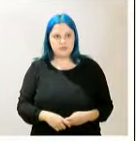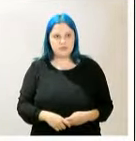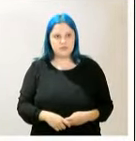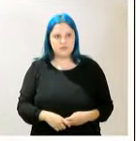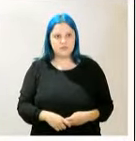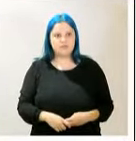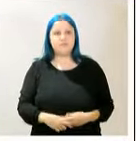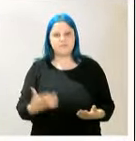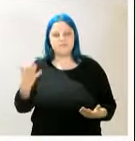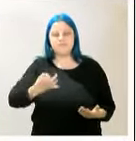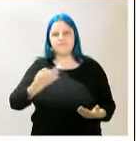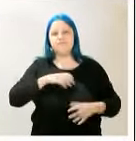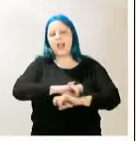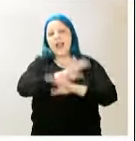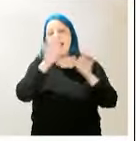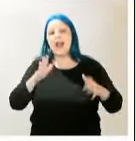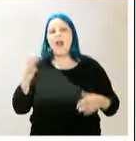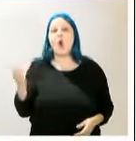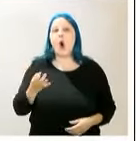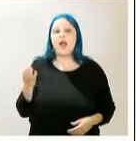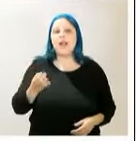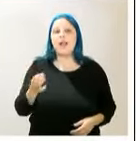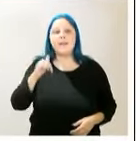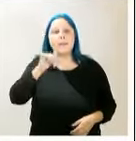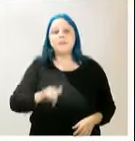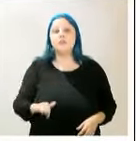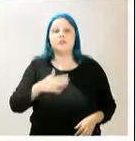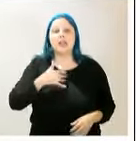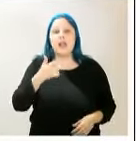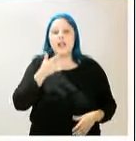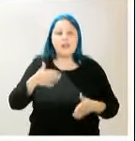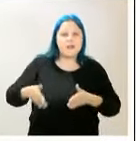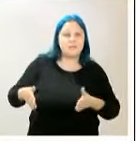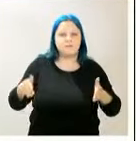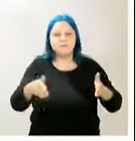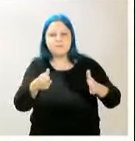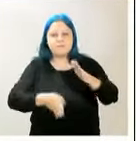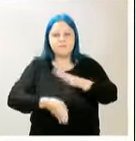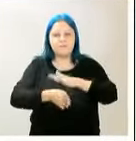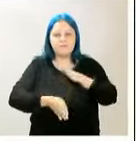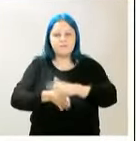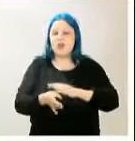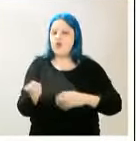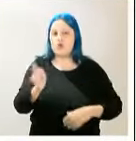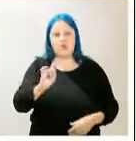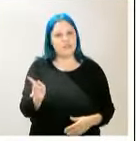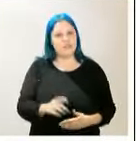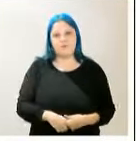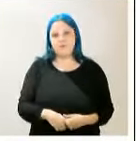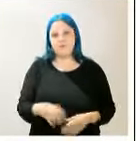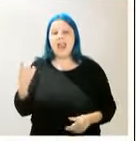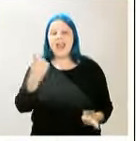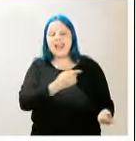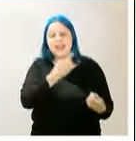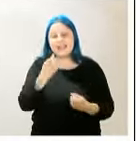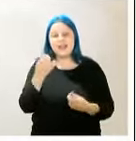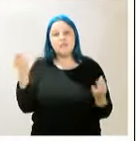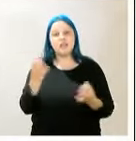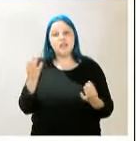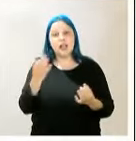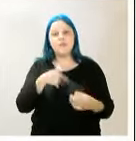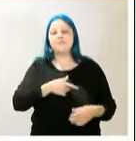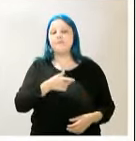tenemos claro que esto no es la vía a la que nos tenemos que dirigir. Necesitamos recuperar la